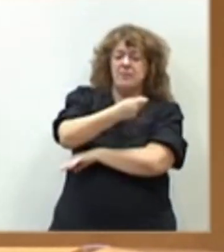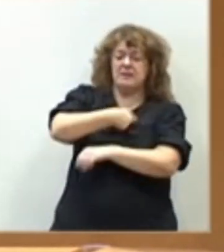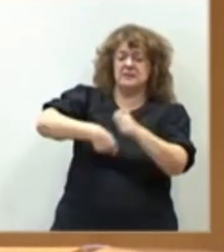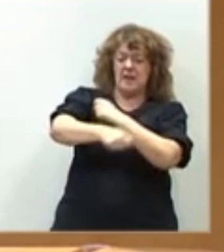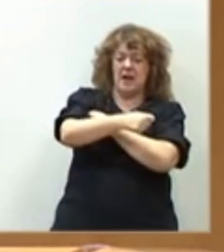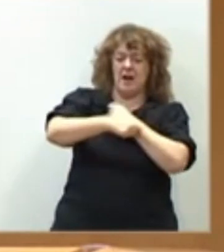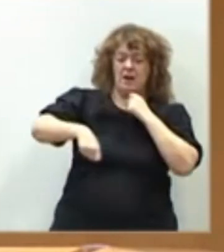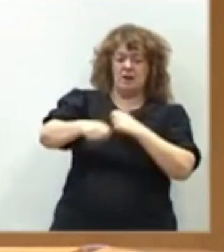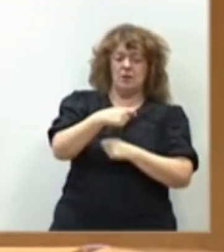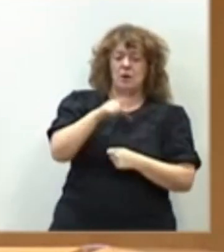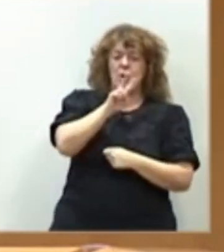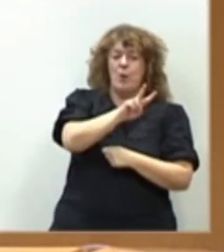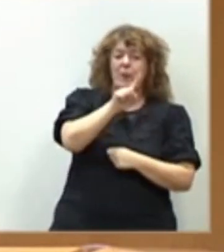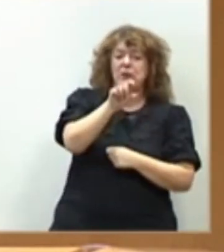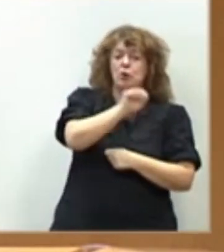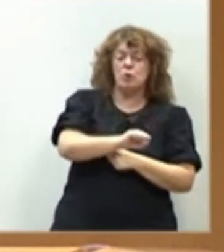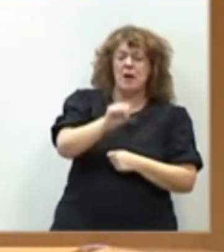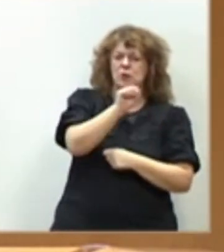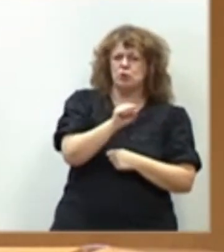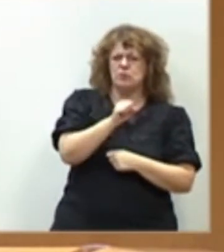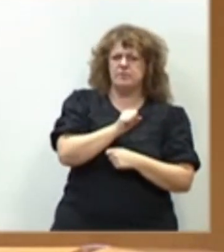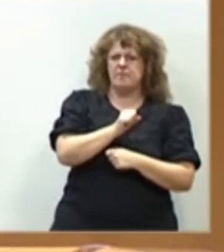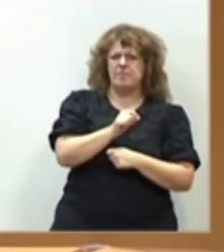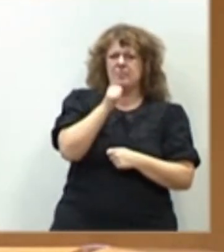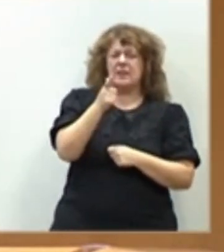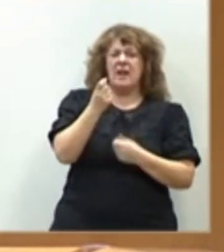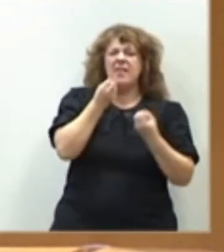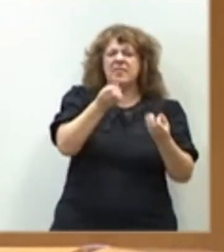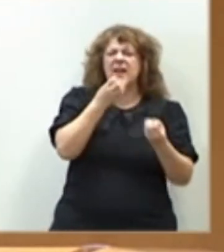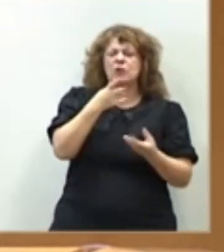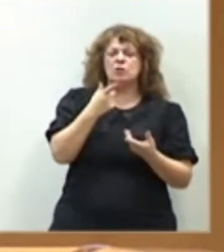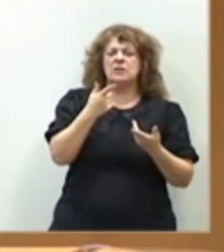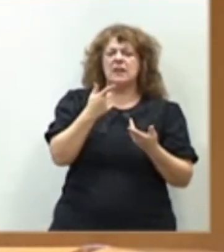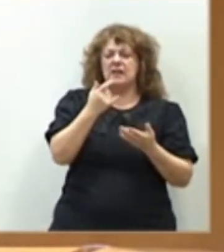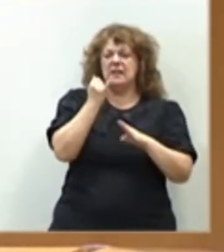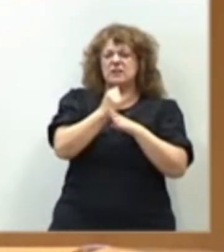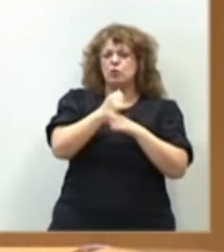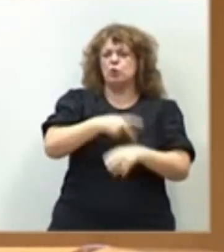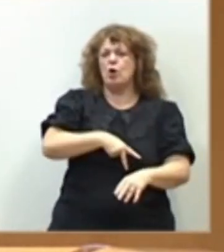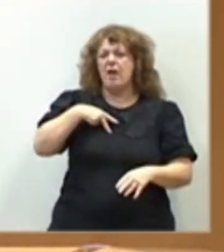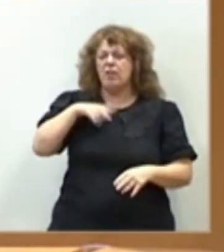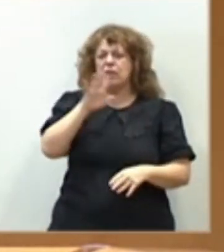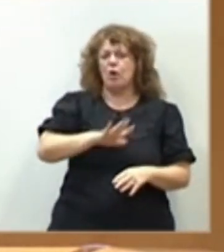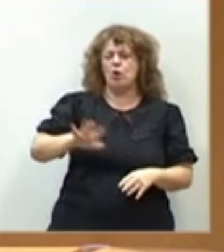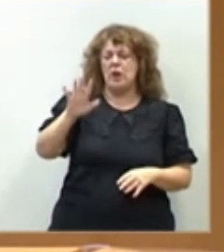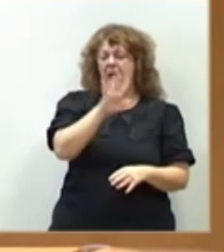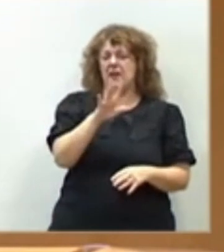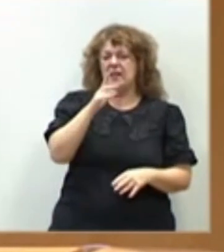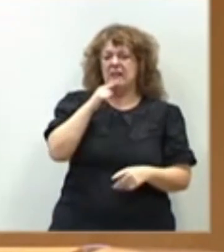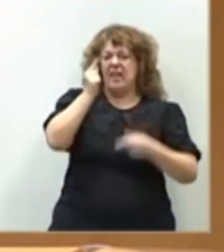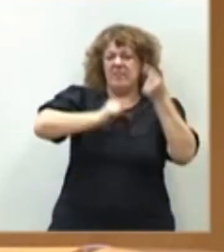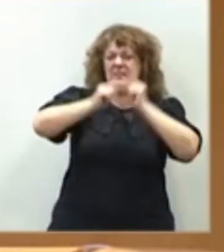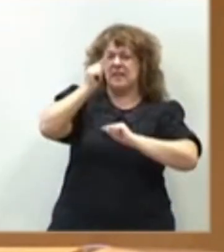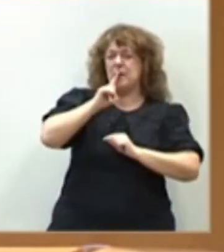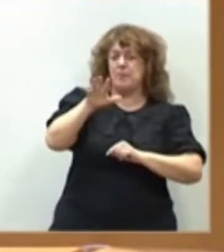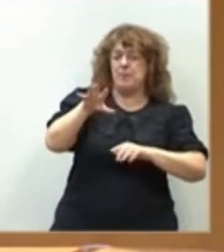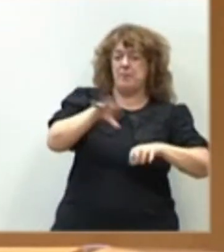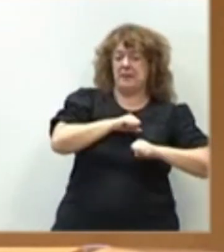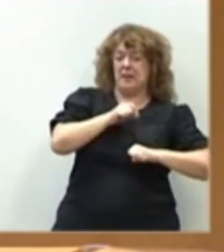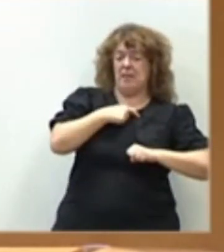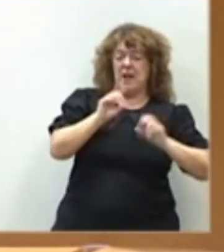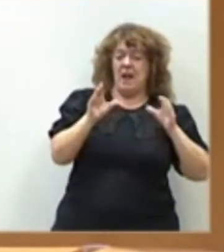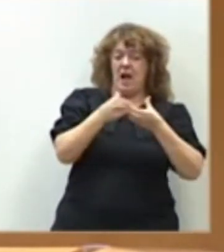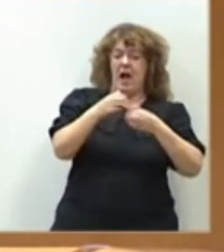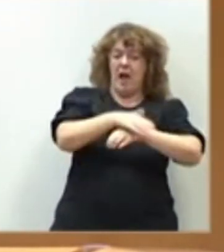subida interanual en 21 años, según datos del Instituto Nacional de Estadística, que hasta ahora, que yo sepa, pertenece al Gobierno al que